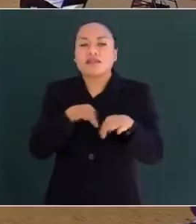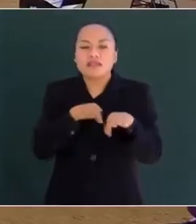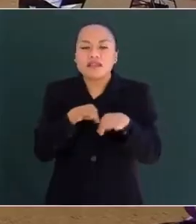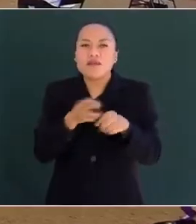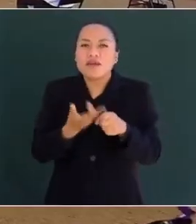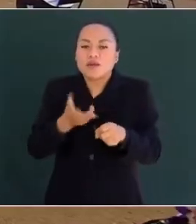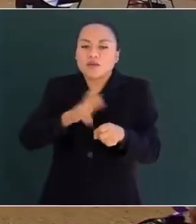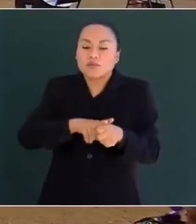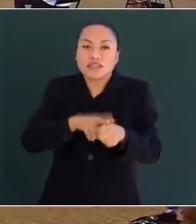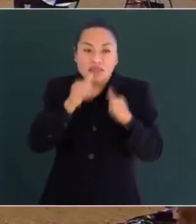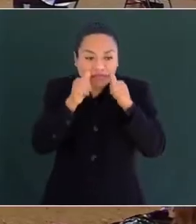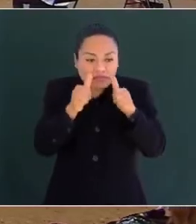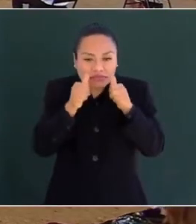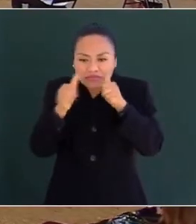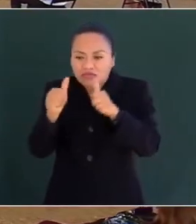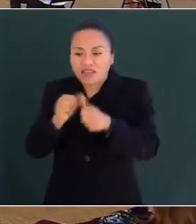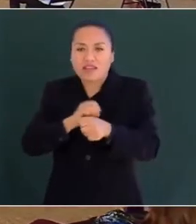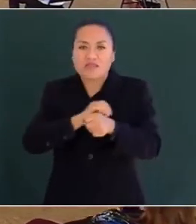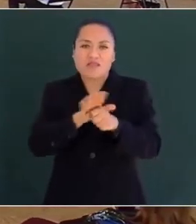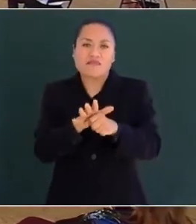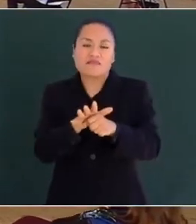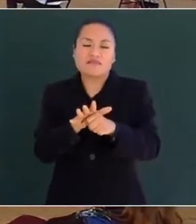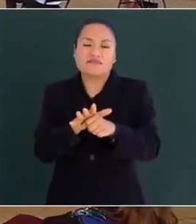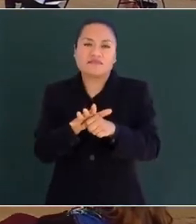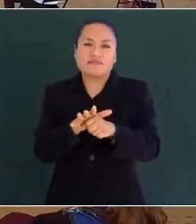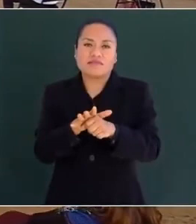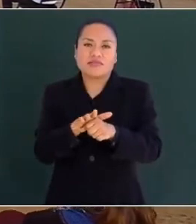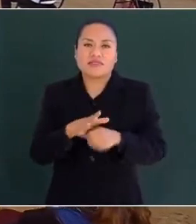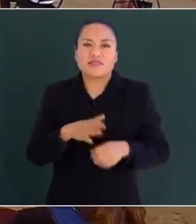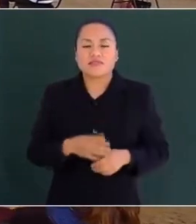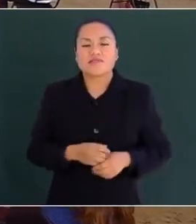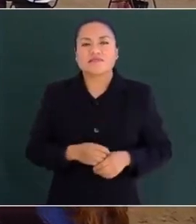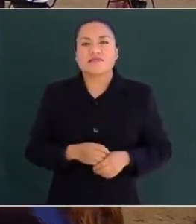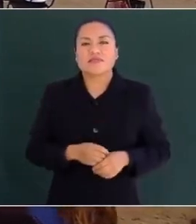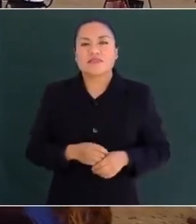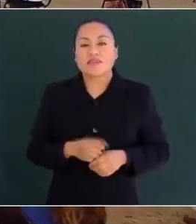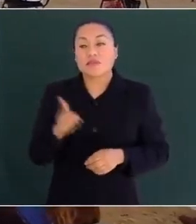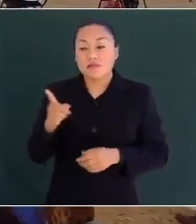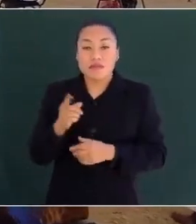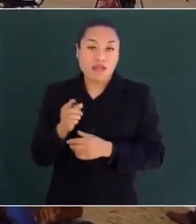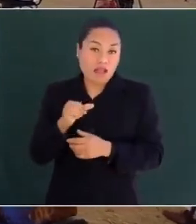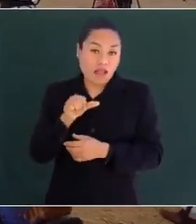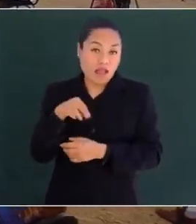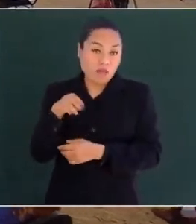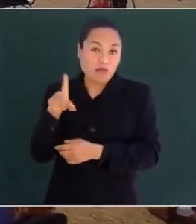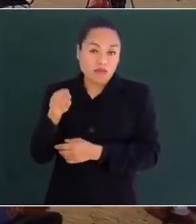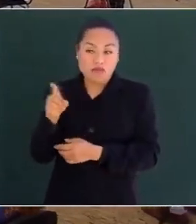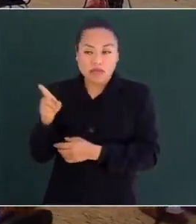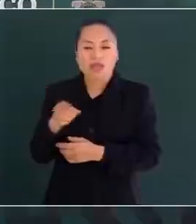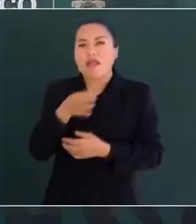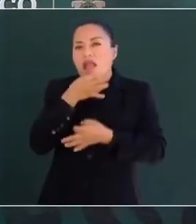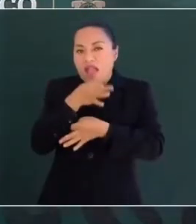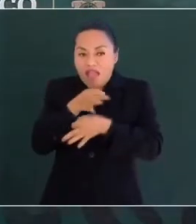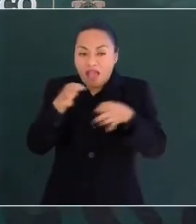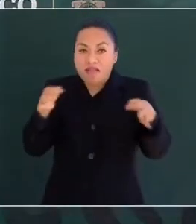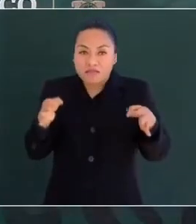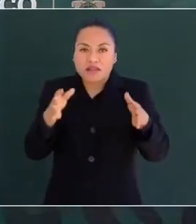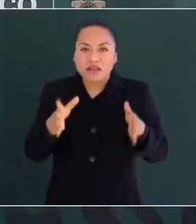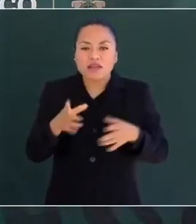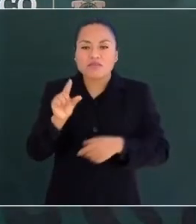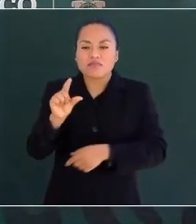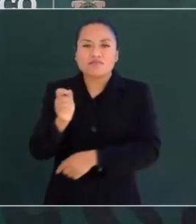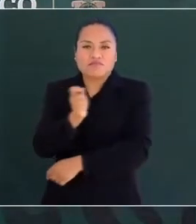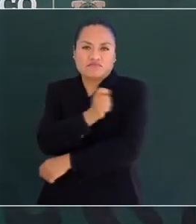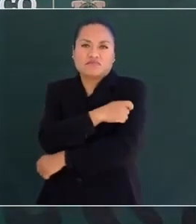atendiendo a personas contagiadas con COVID-19. Usted también ha anunciado que la vacuna se